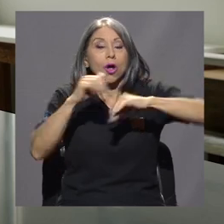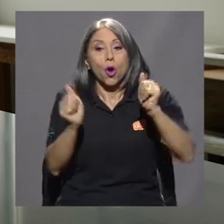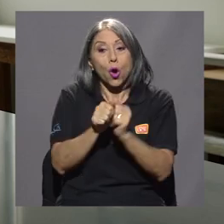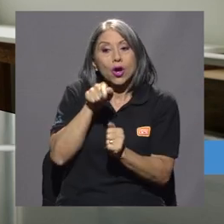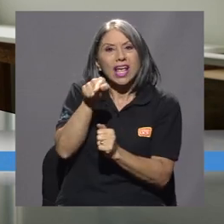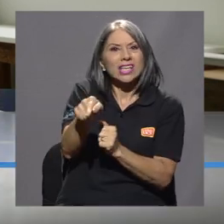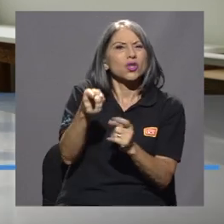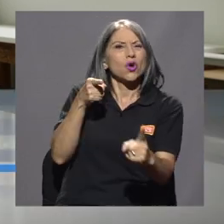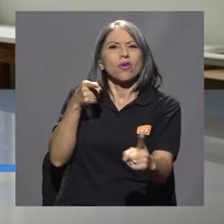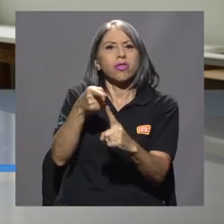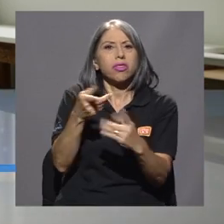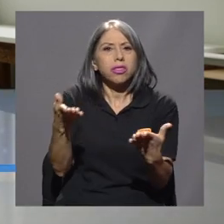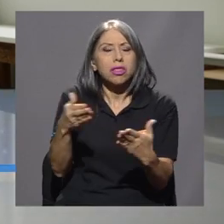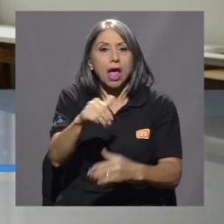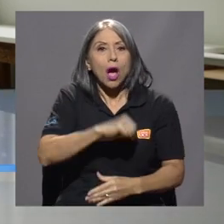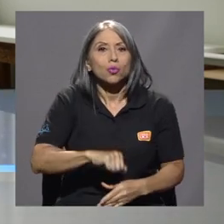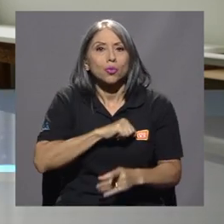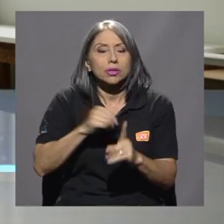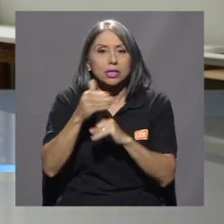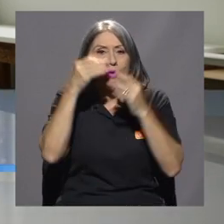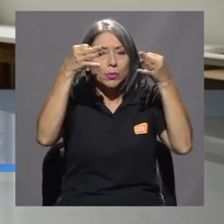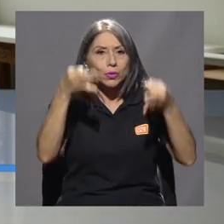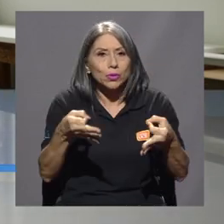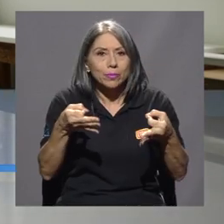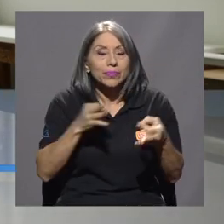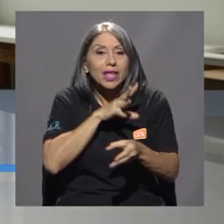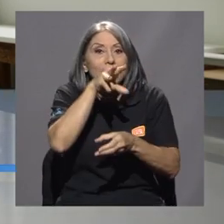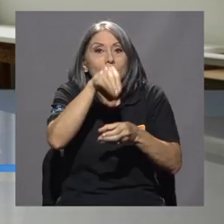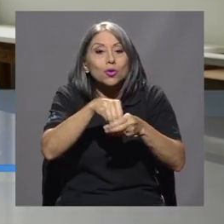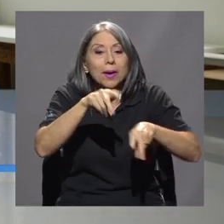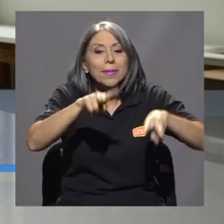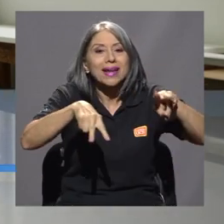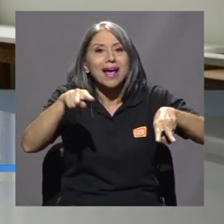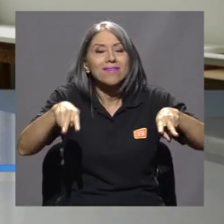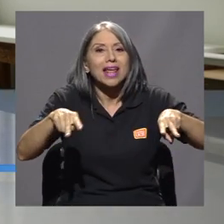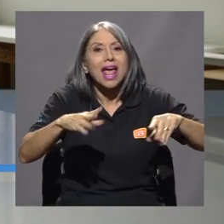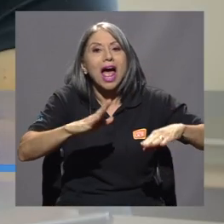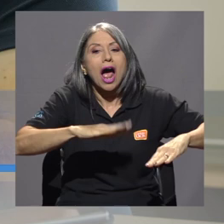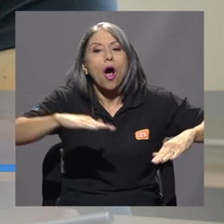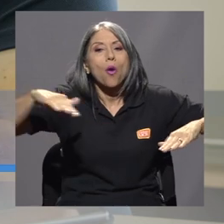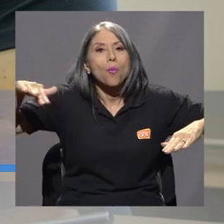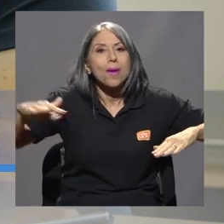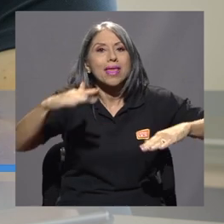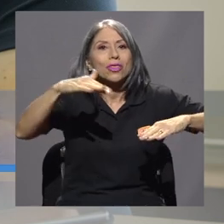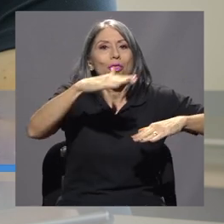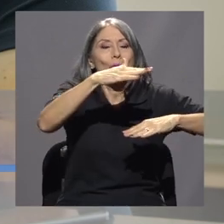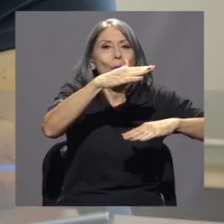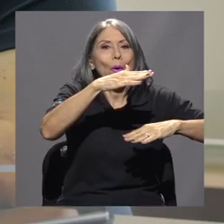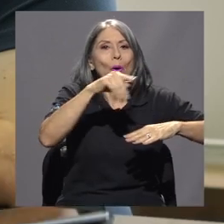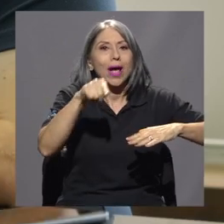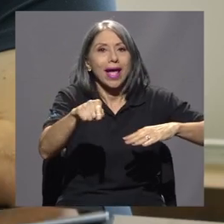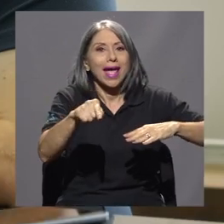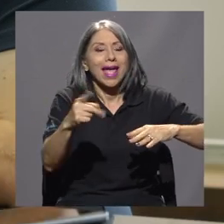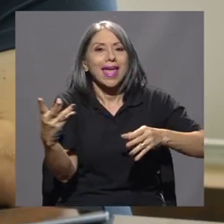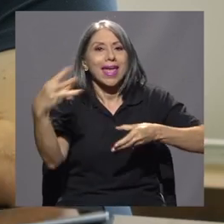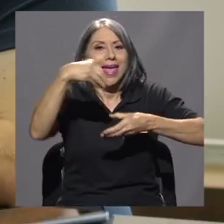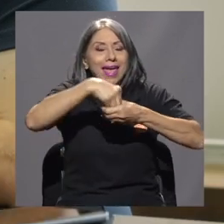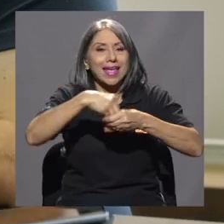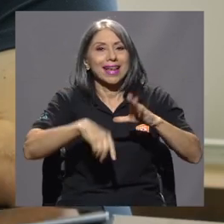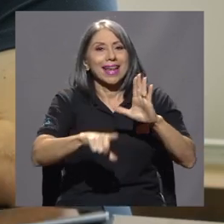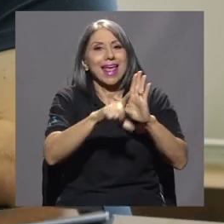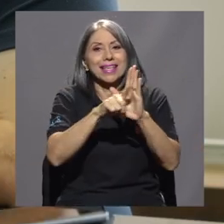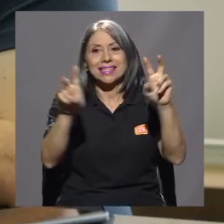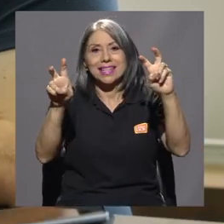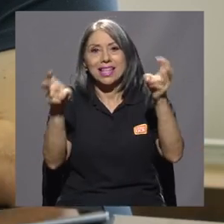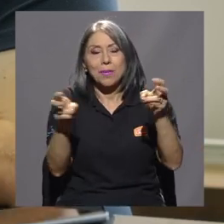estudio, se busca que las autoridades tomen medidas e incluyan la variable de aumento del nivel del mar en temas y leyes relacionadas al ordenamiento territorial